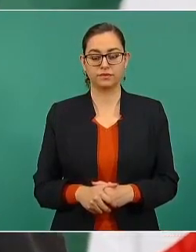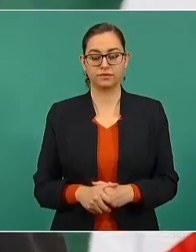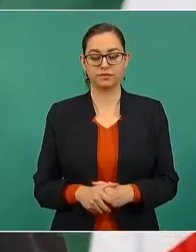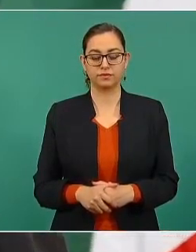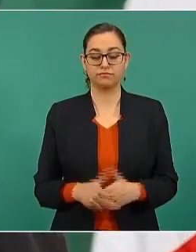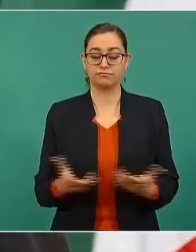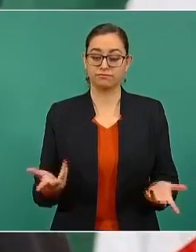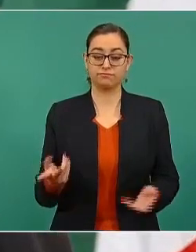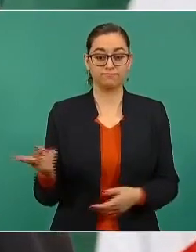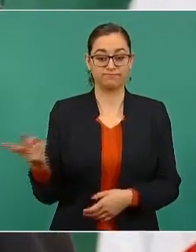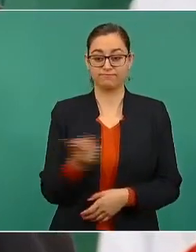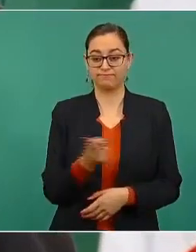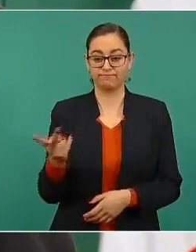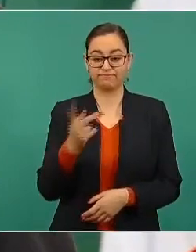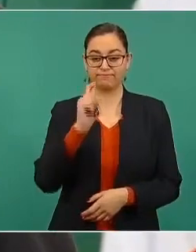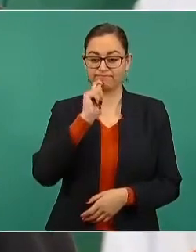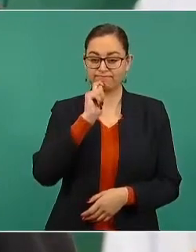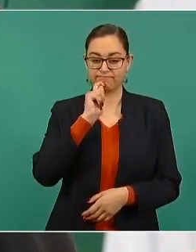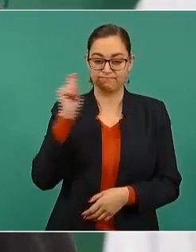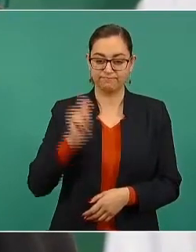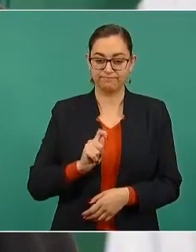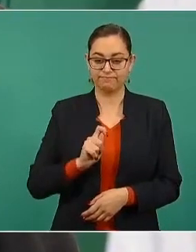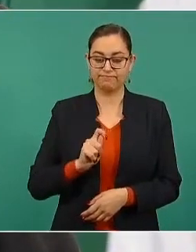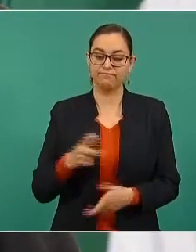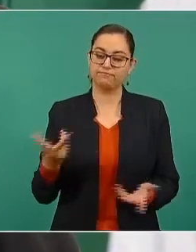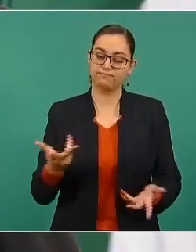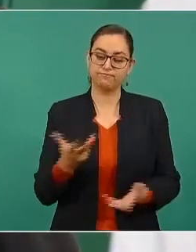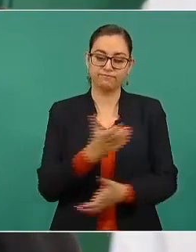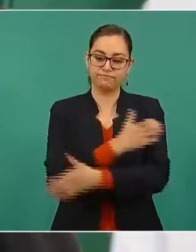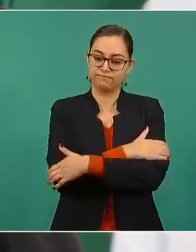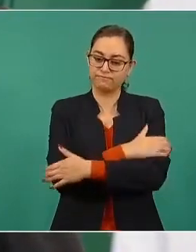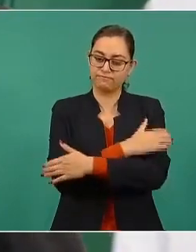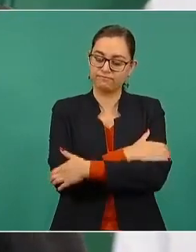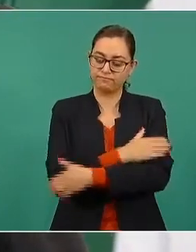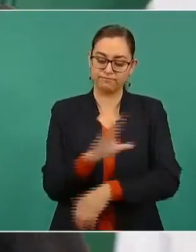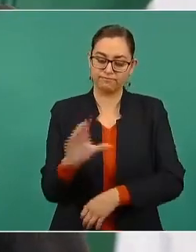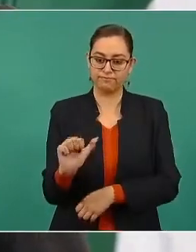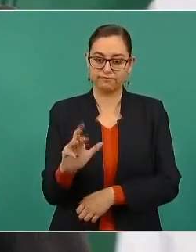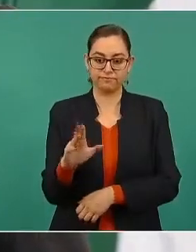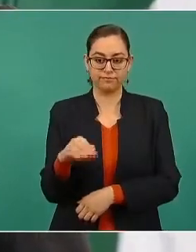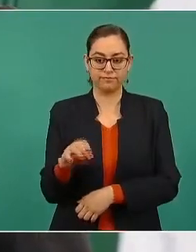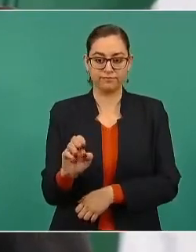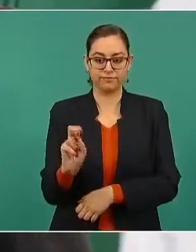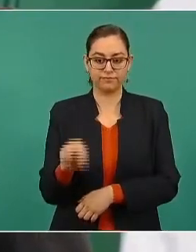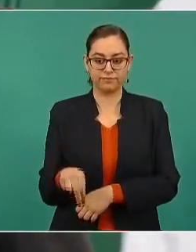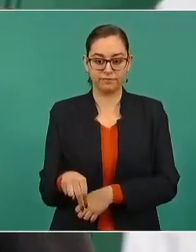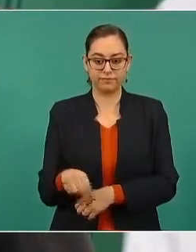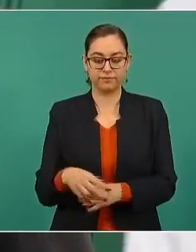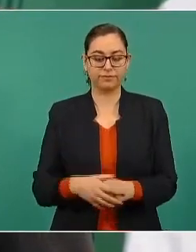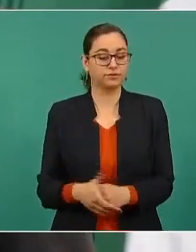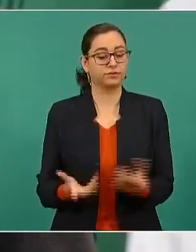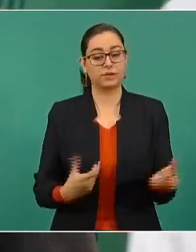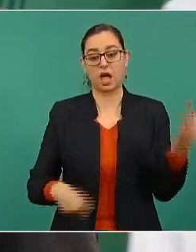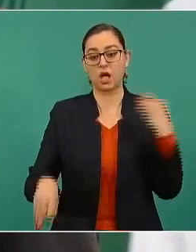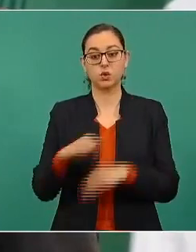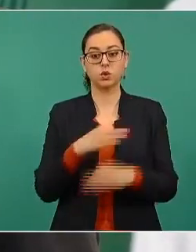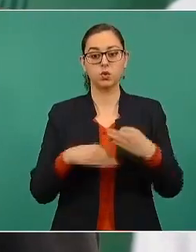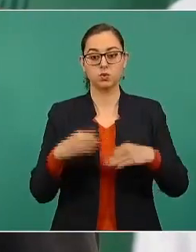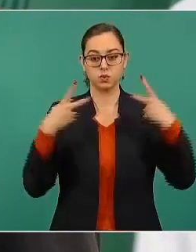amiga. Entonces, un abrazo a Carmen y a todos,